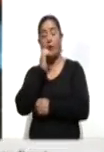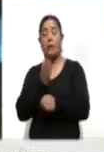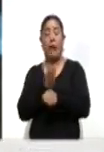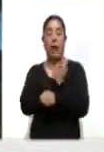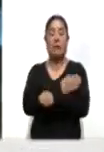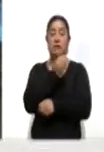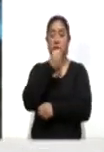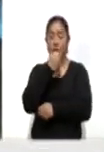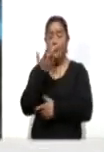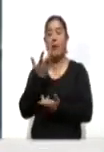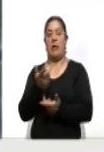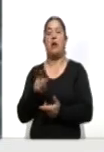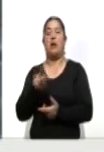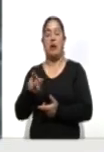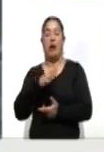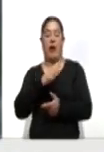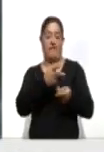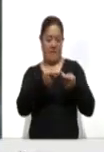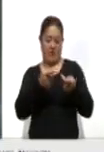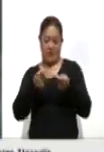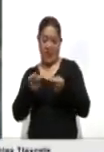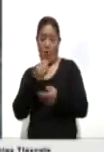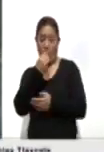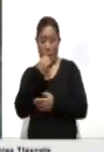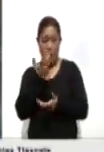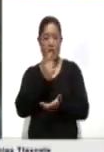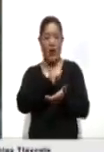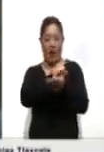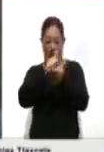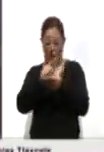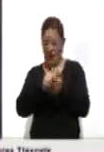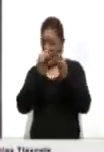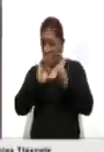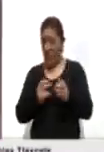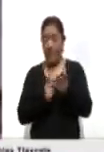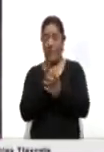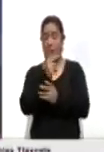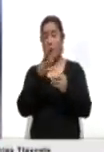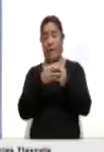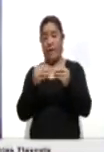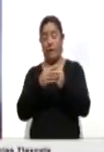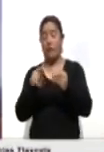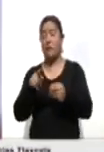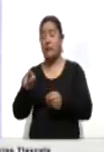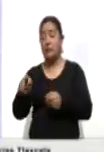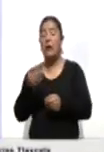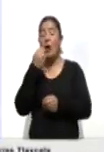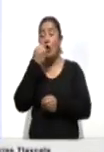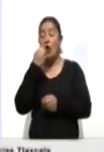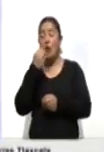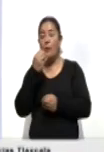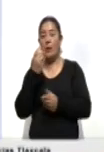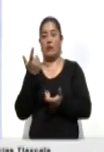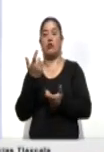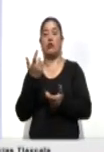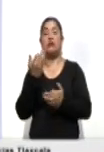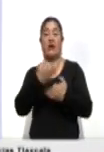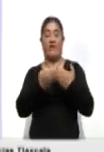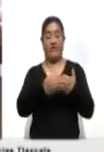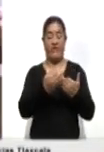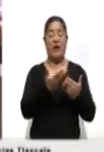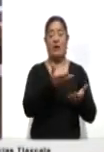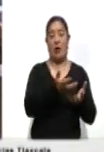servir y preparar alimentos, lavar y desinfectar verduras y frutas, mantener los alimentos crudos en refrigeración hasta que sean